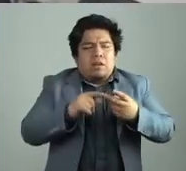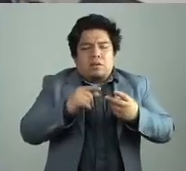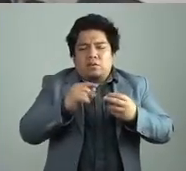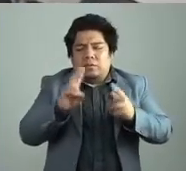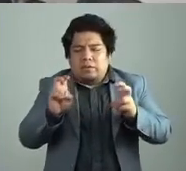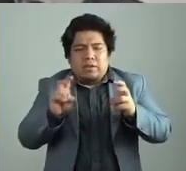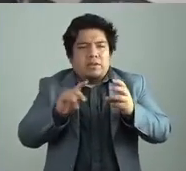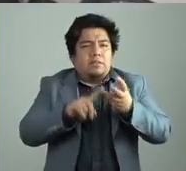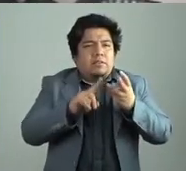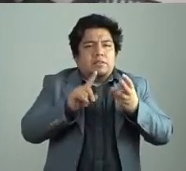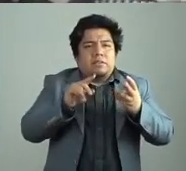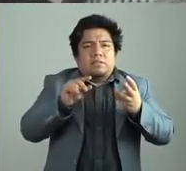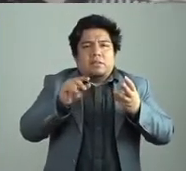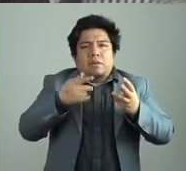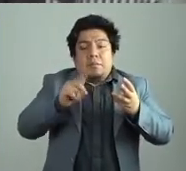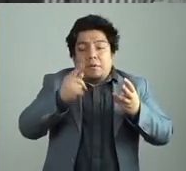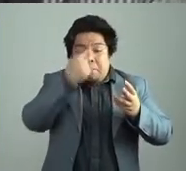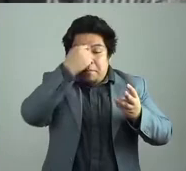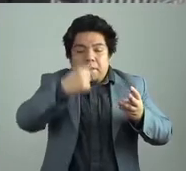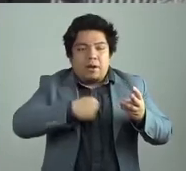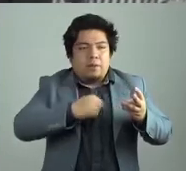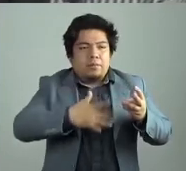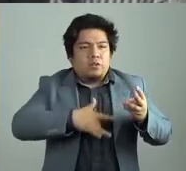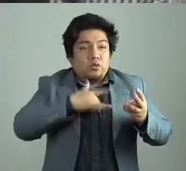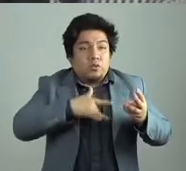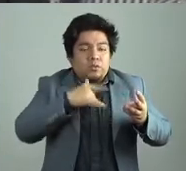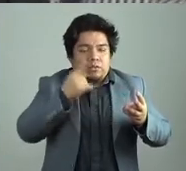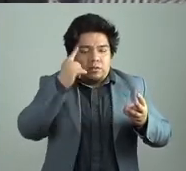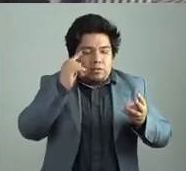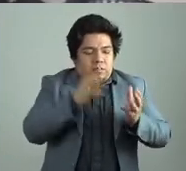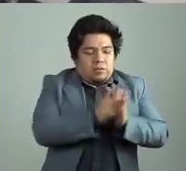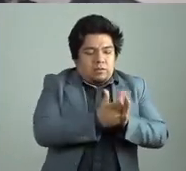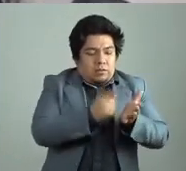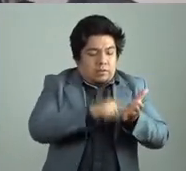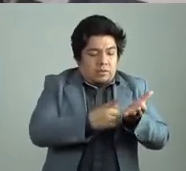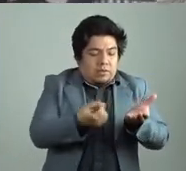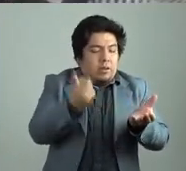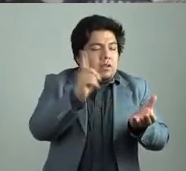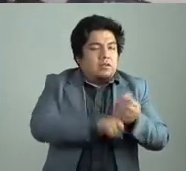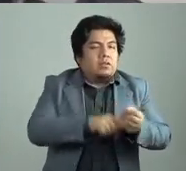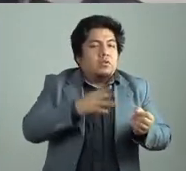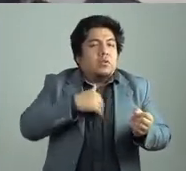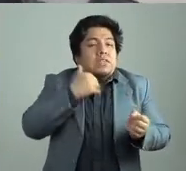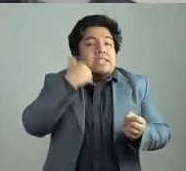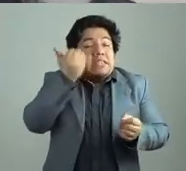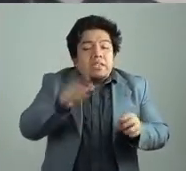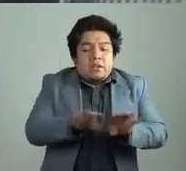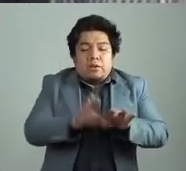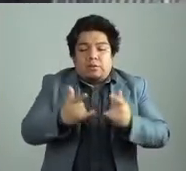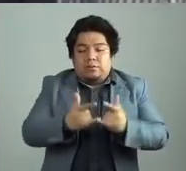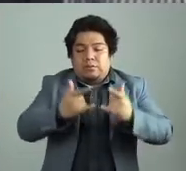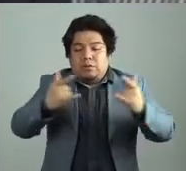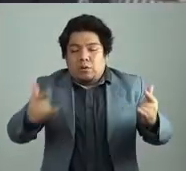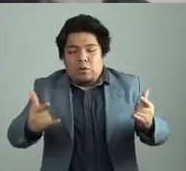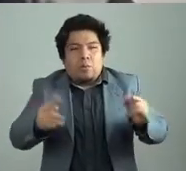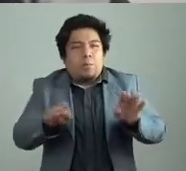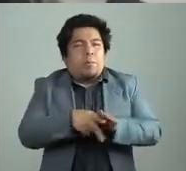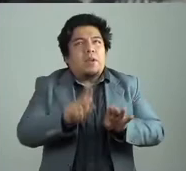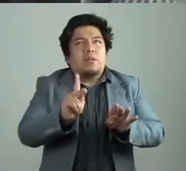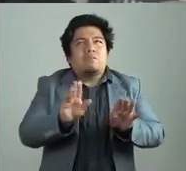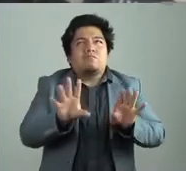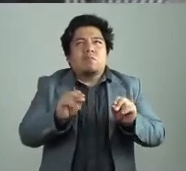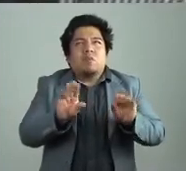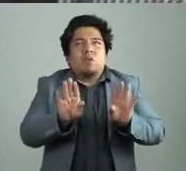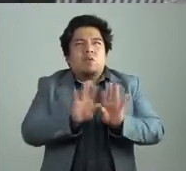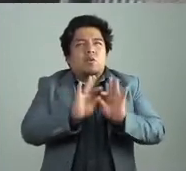que quiero, pues, hablar de las cosas que están ocurriendo realmente, pero no de una manera directa, ¿no? Porque eso, para eso hay